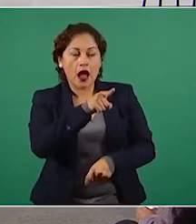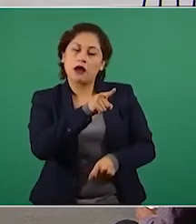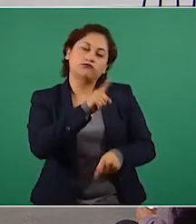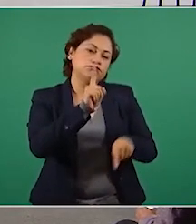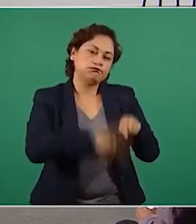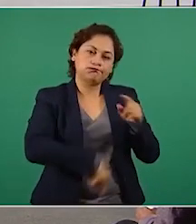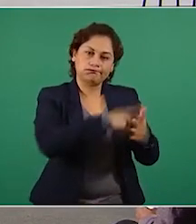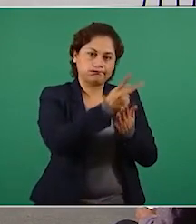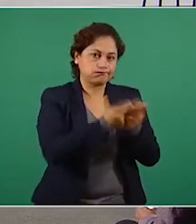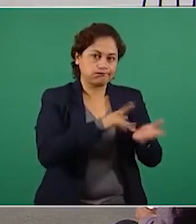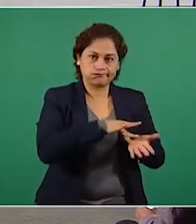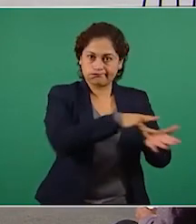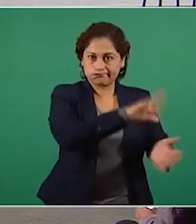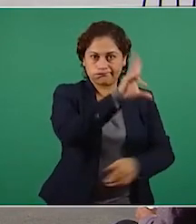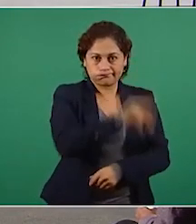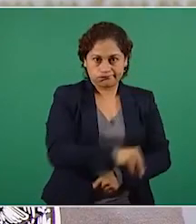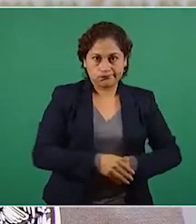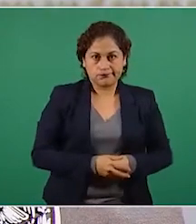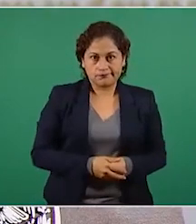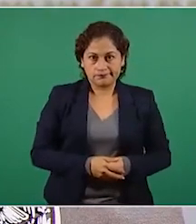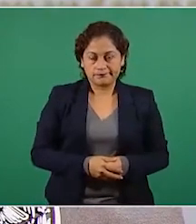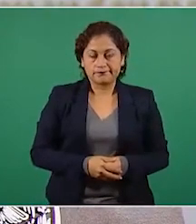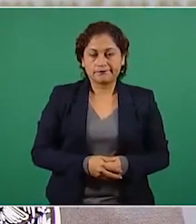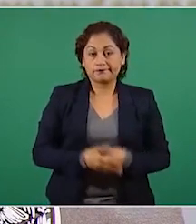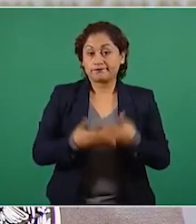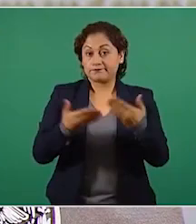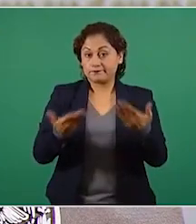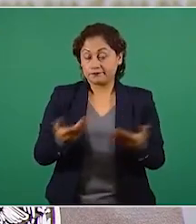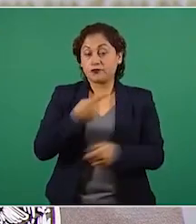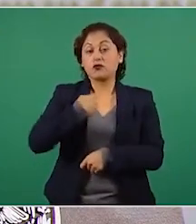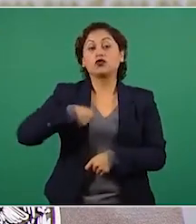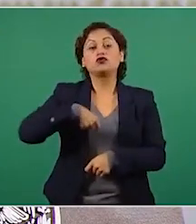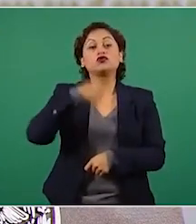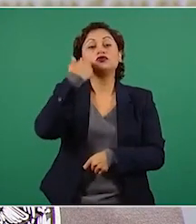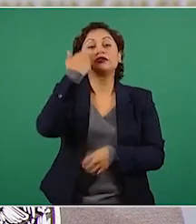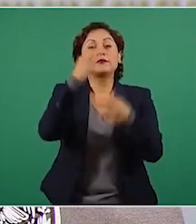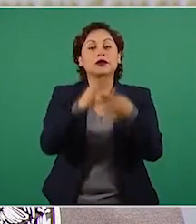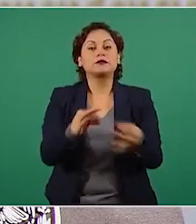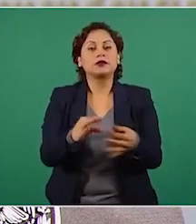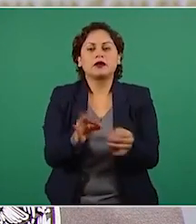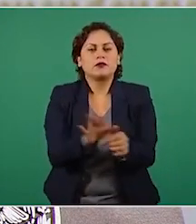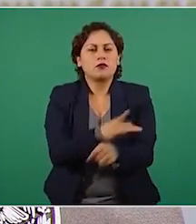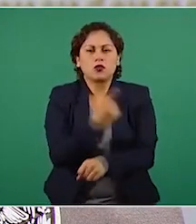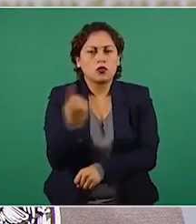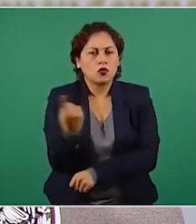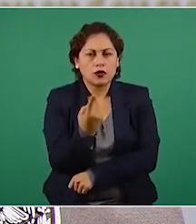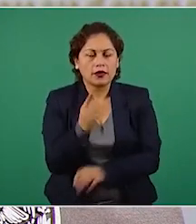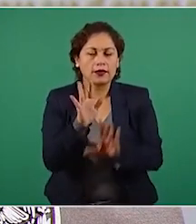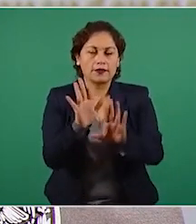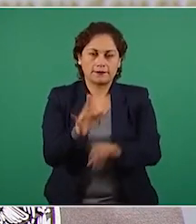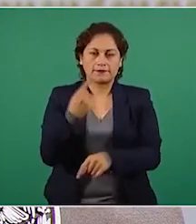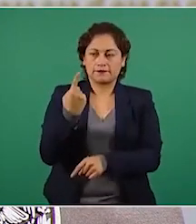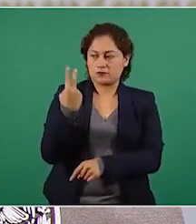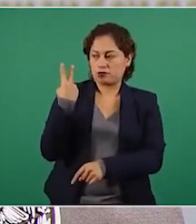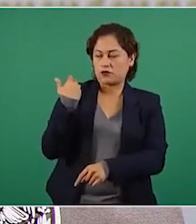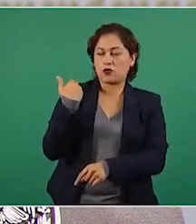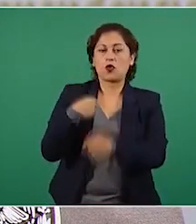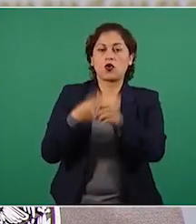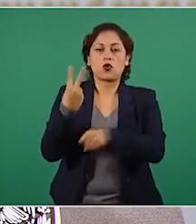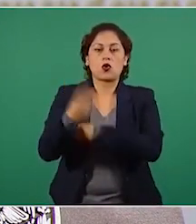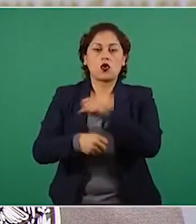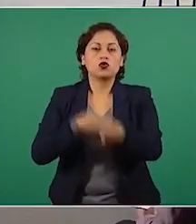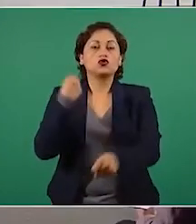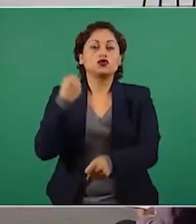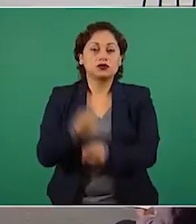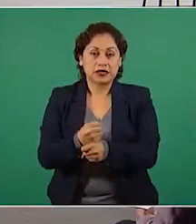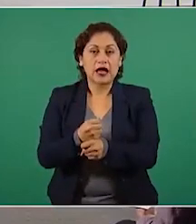Ahora bien, queremos que sepan de dónde viene esto. En los últimos dos años se han publicado